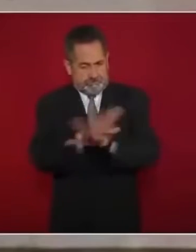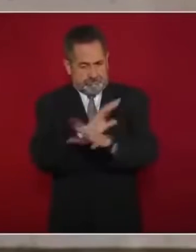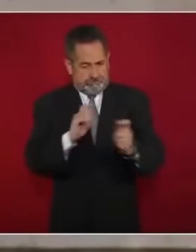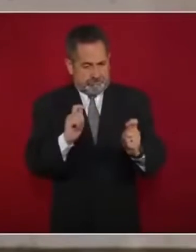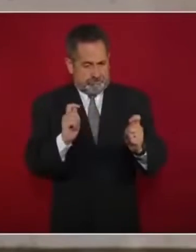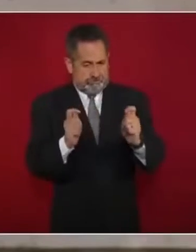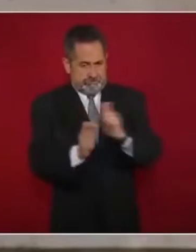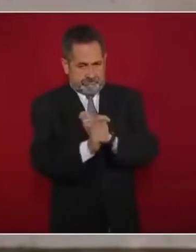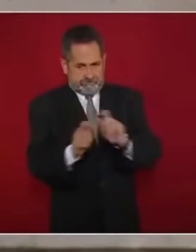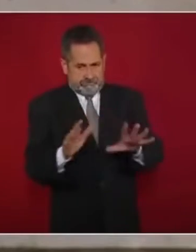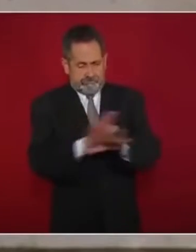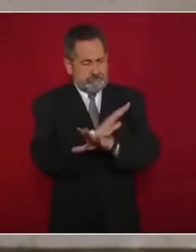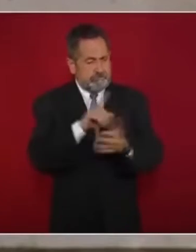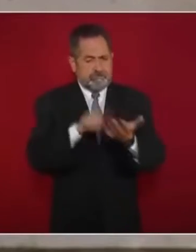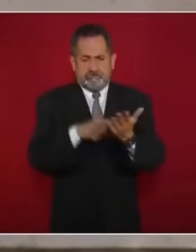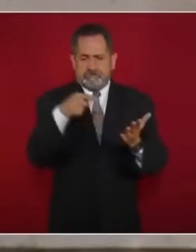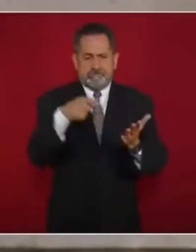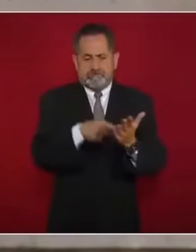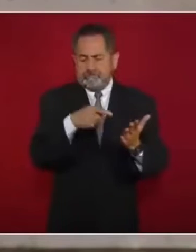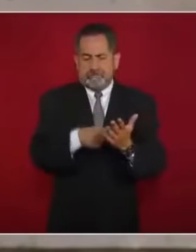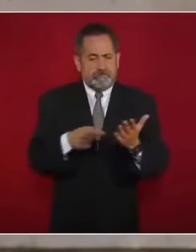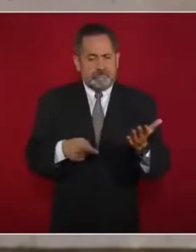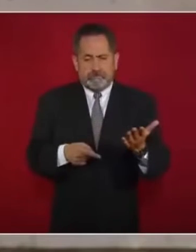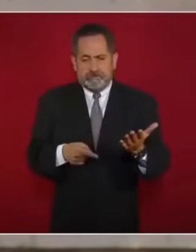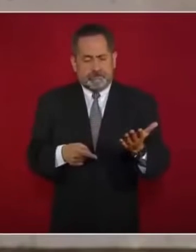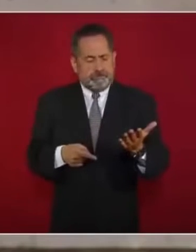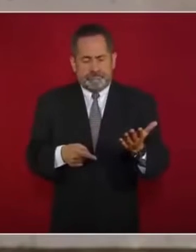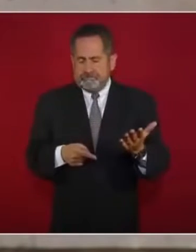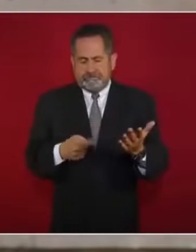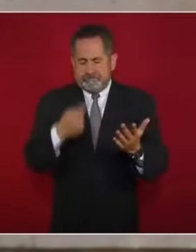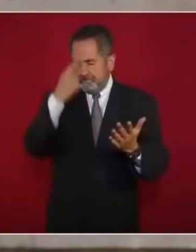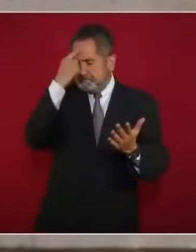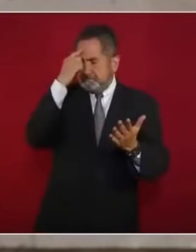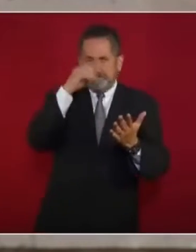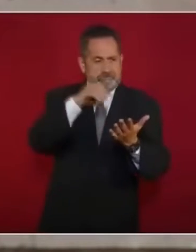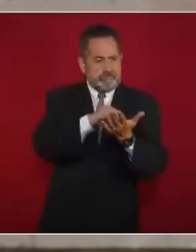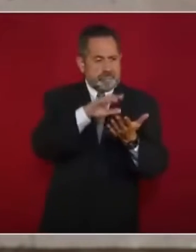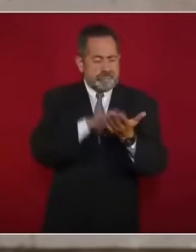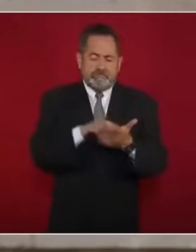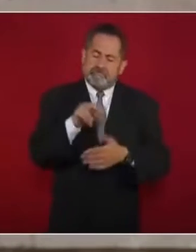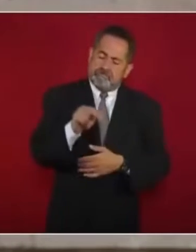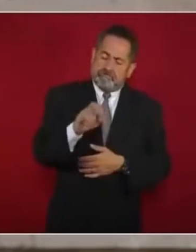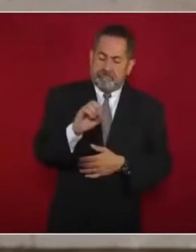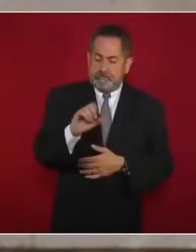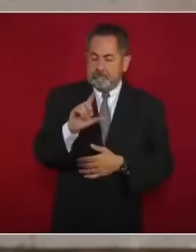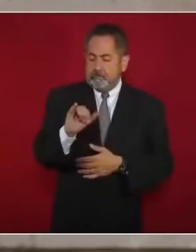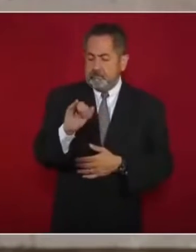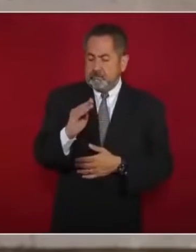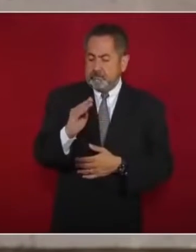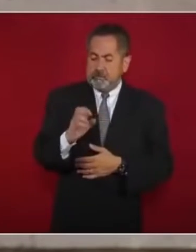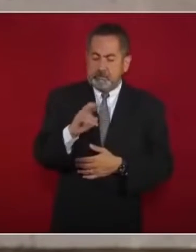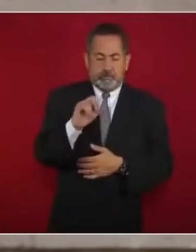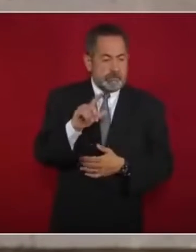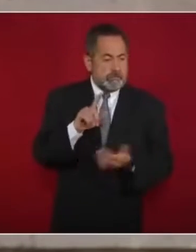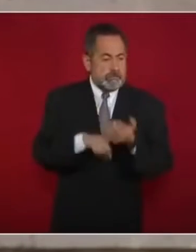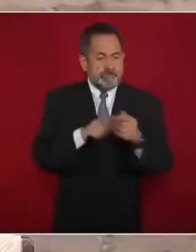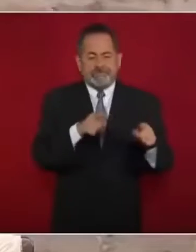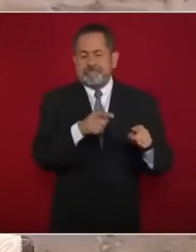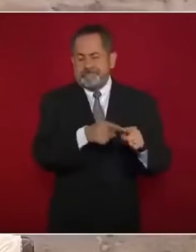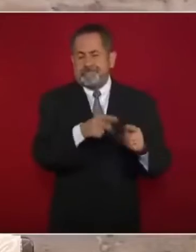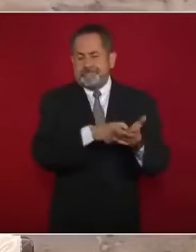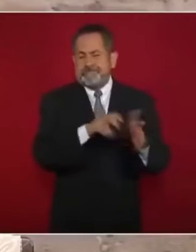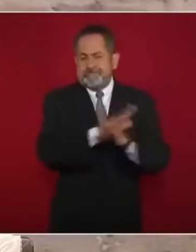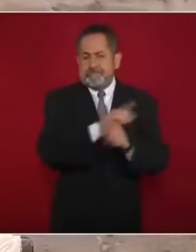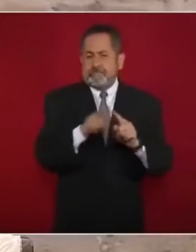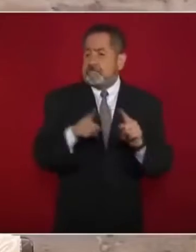absolutamente neoliberal y desventajosa para los trabajadores al